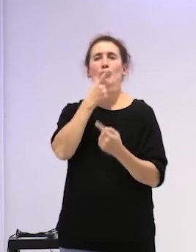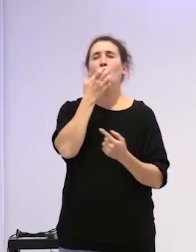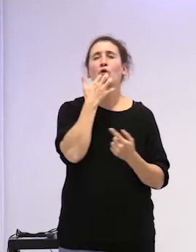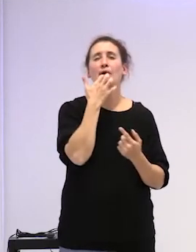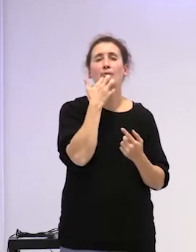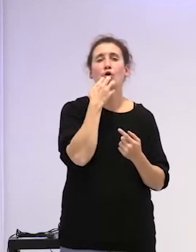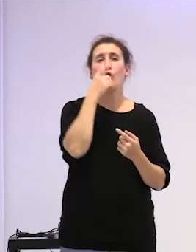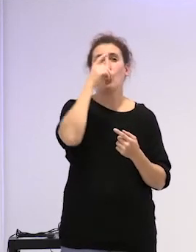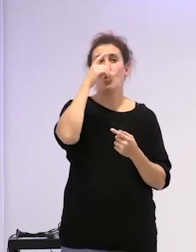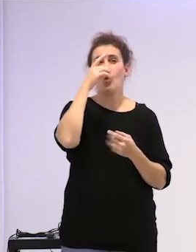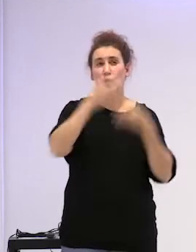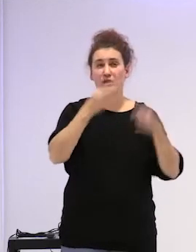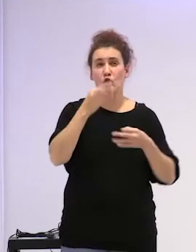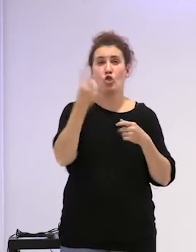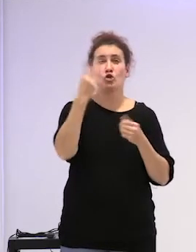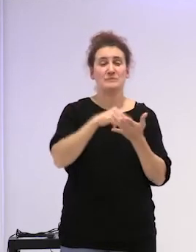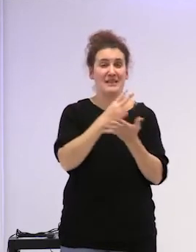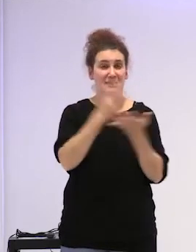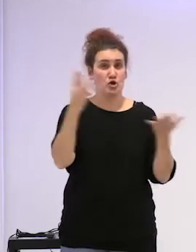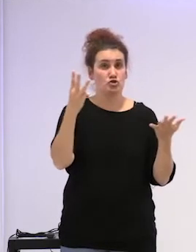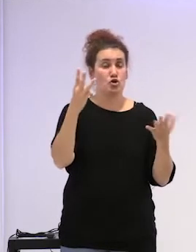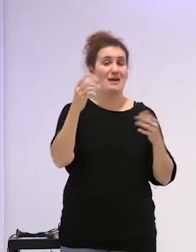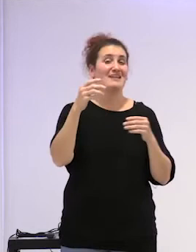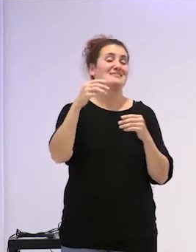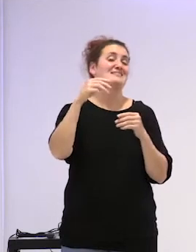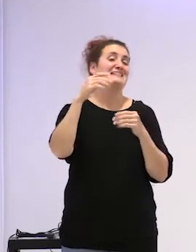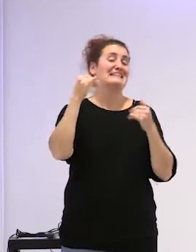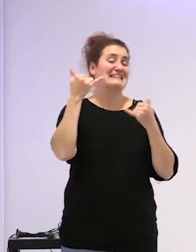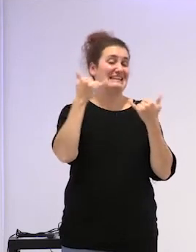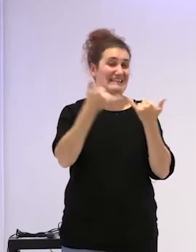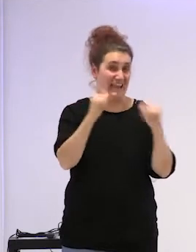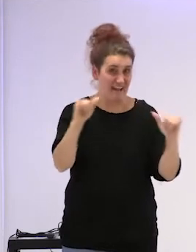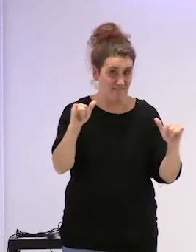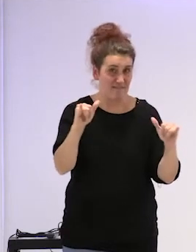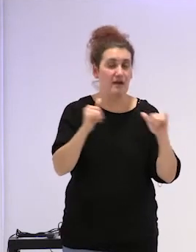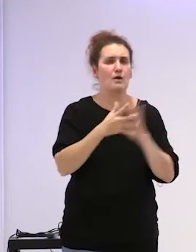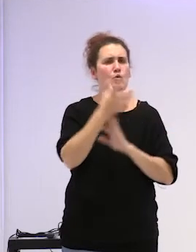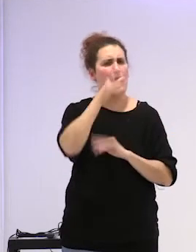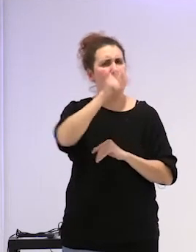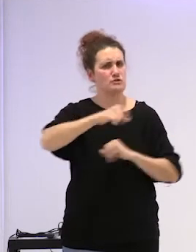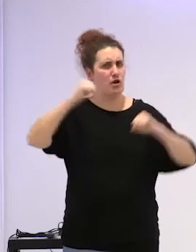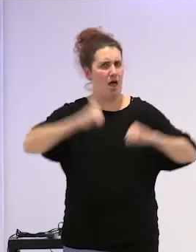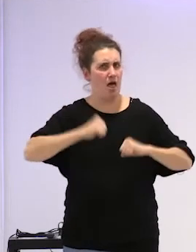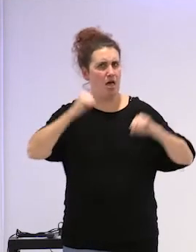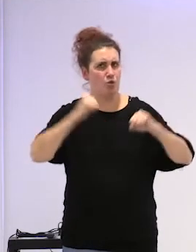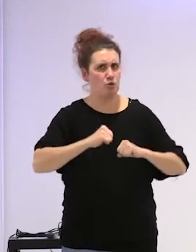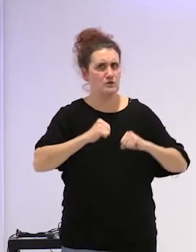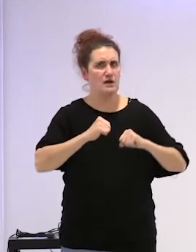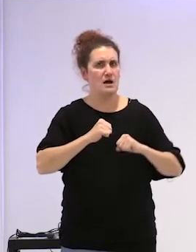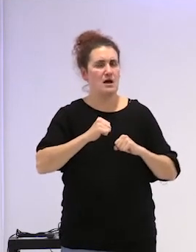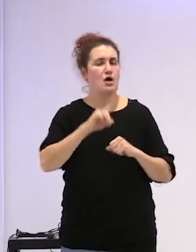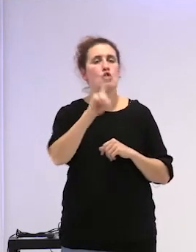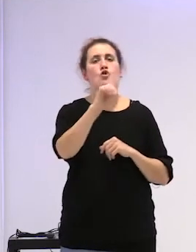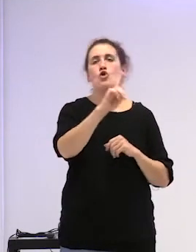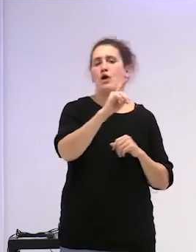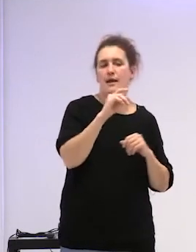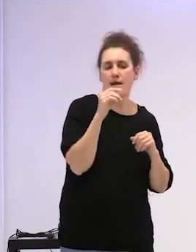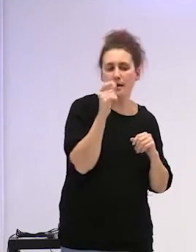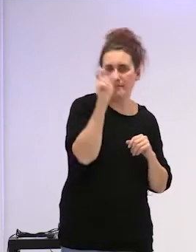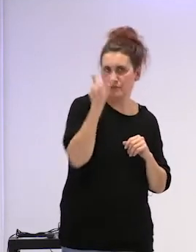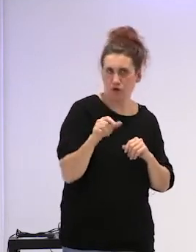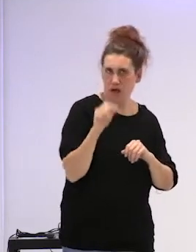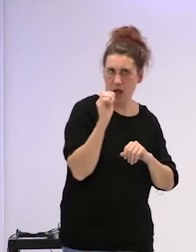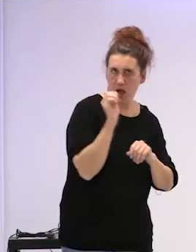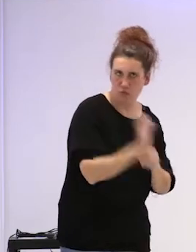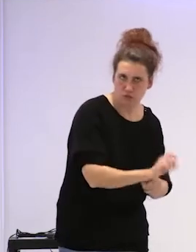2018 en Tenerife era una persona adulta la que no era no era un homosexual de la infancia pero bueno era